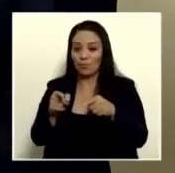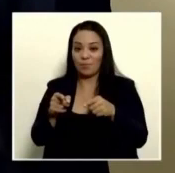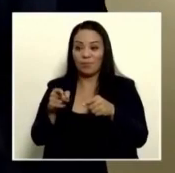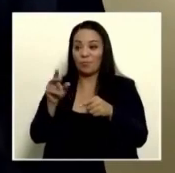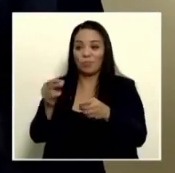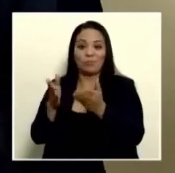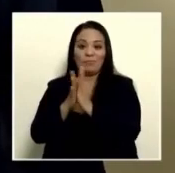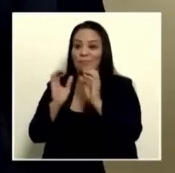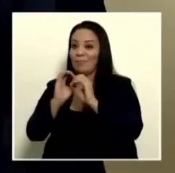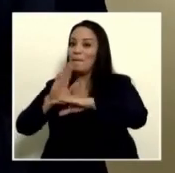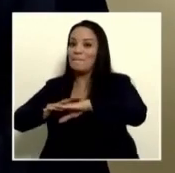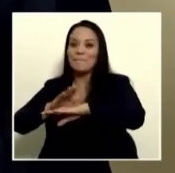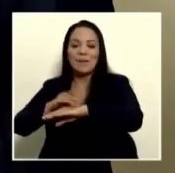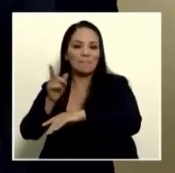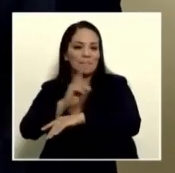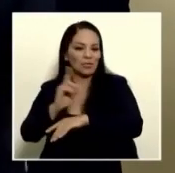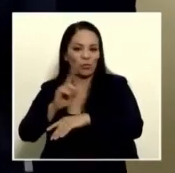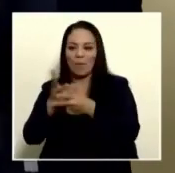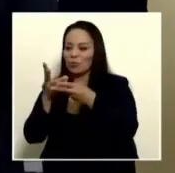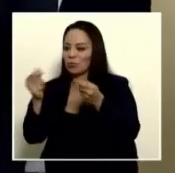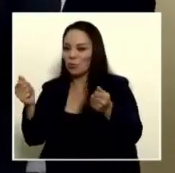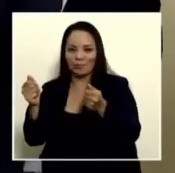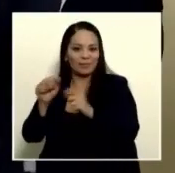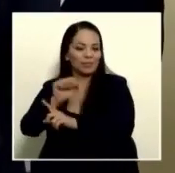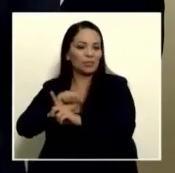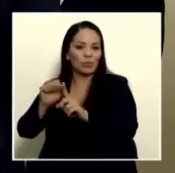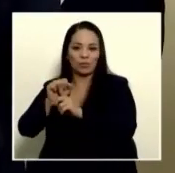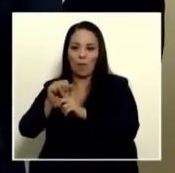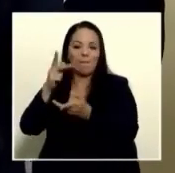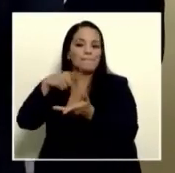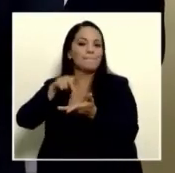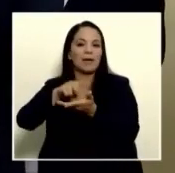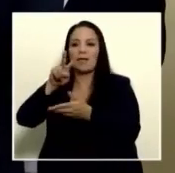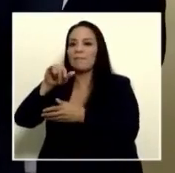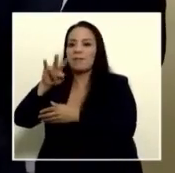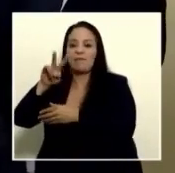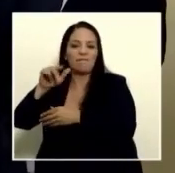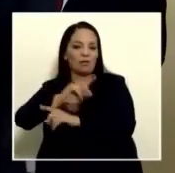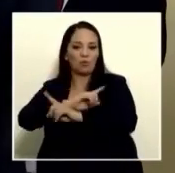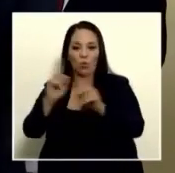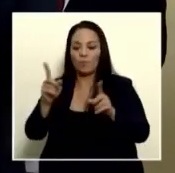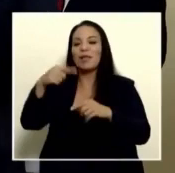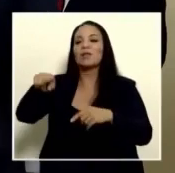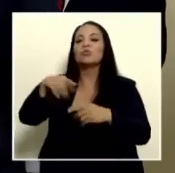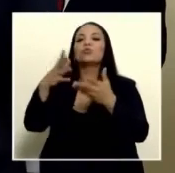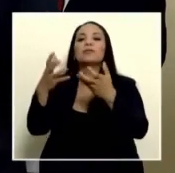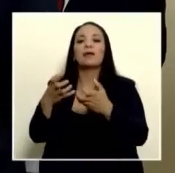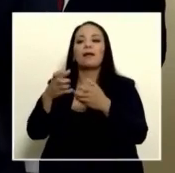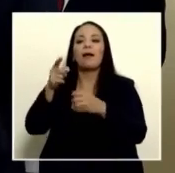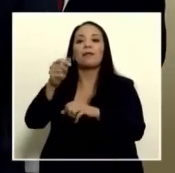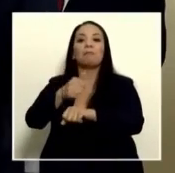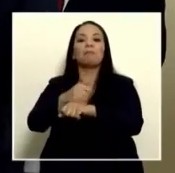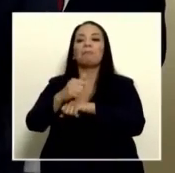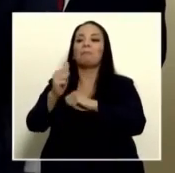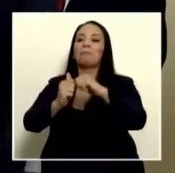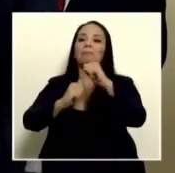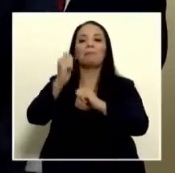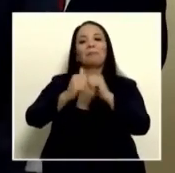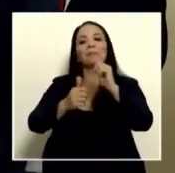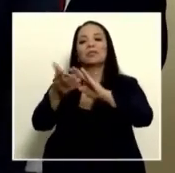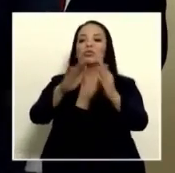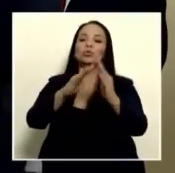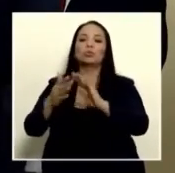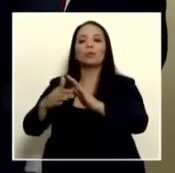pedido ningún permiso para arreglar la situación Parque Viva, sino que lo que quieren es hacer una ciudad ahí con otros